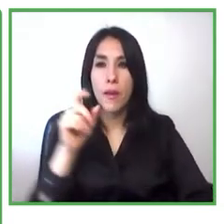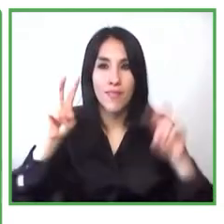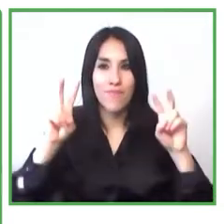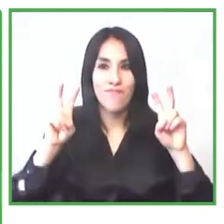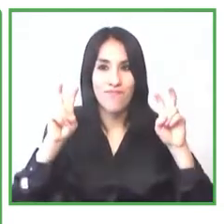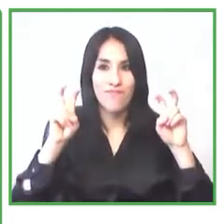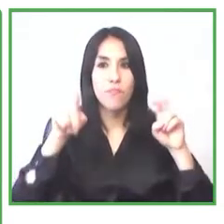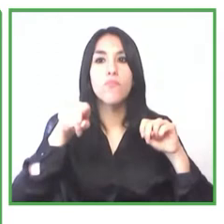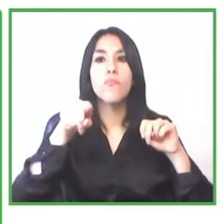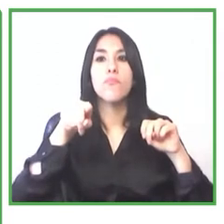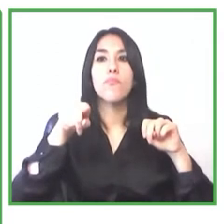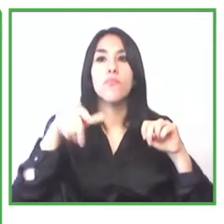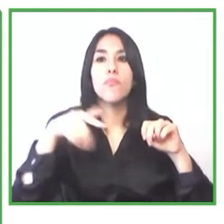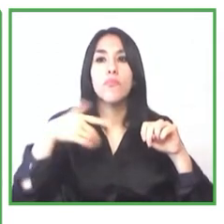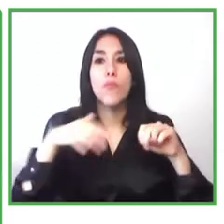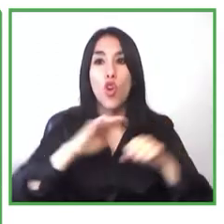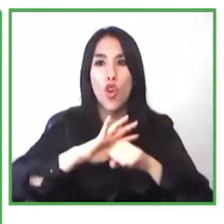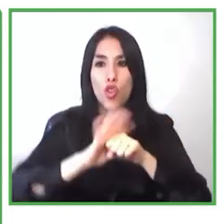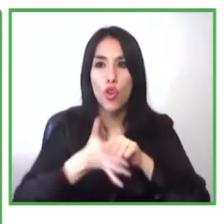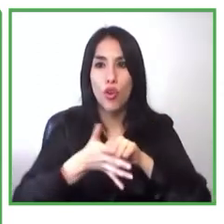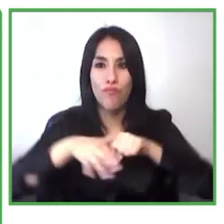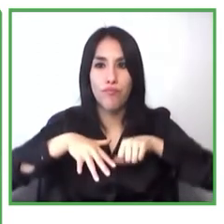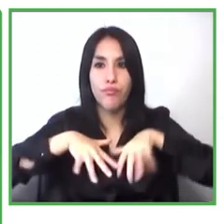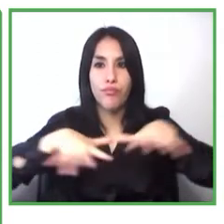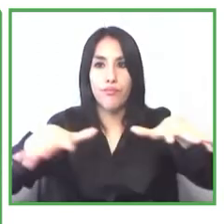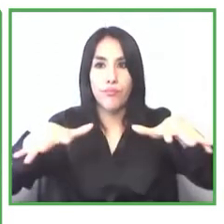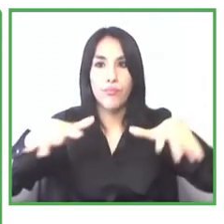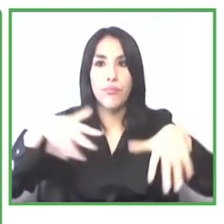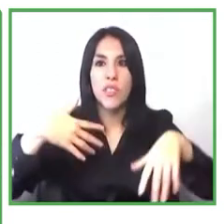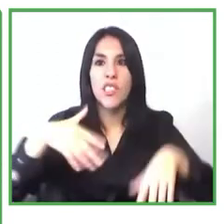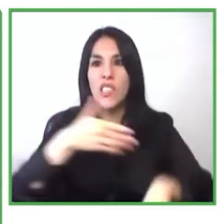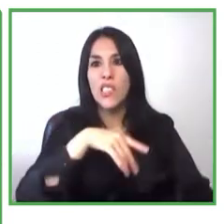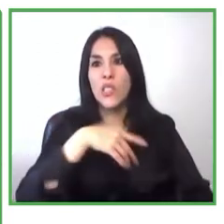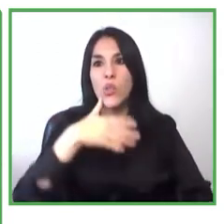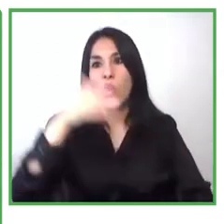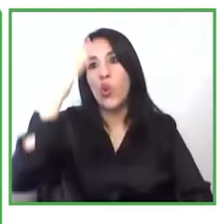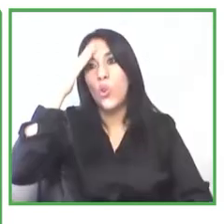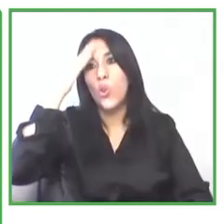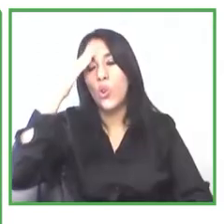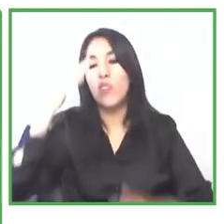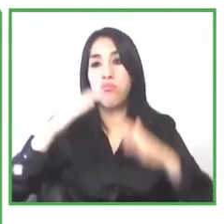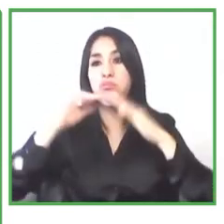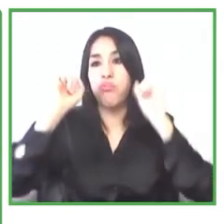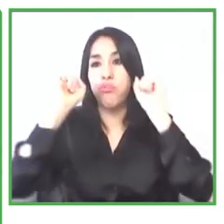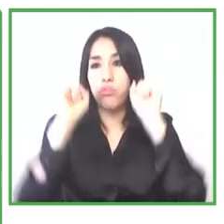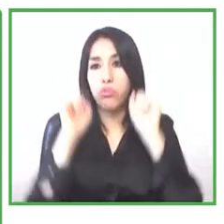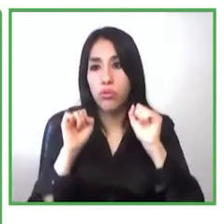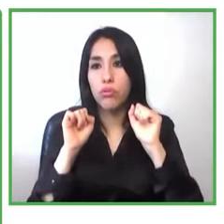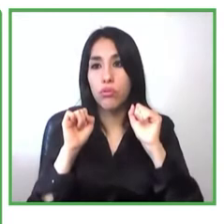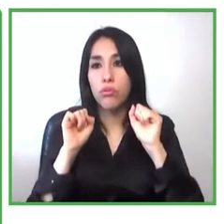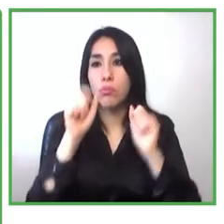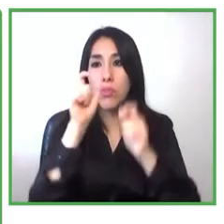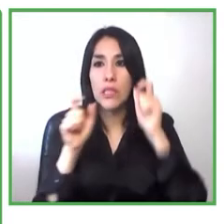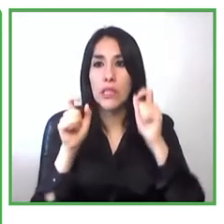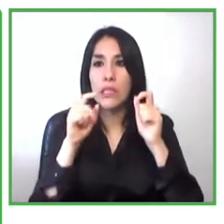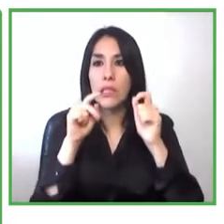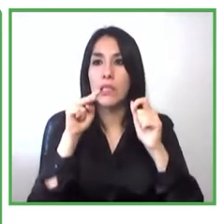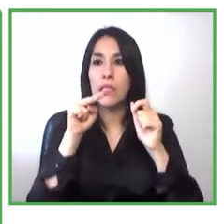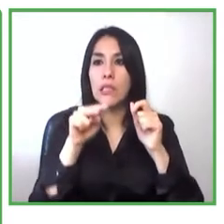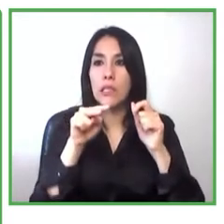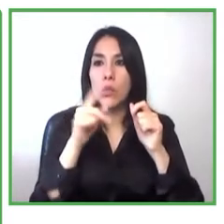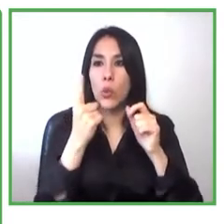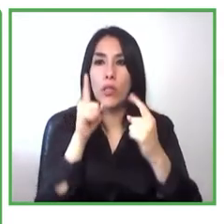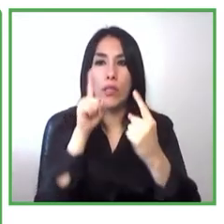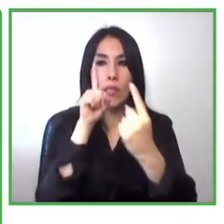cuarentenas y además con las personas evitando los servicios de contacto decidimos crear